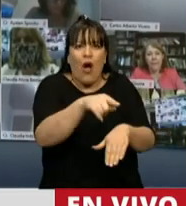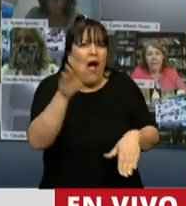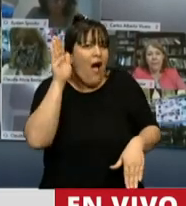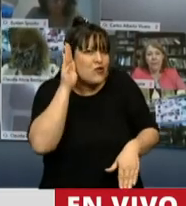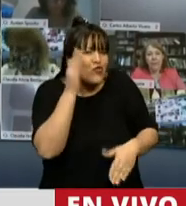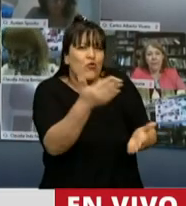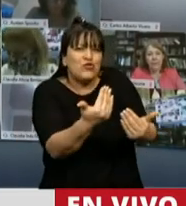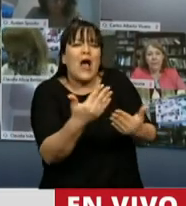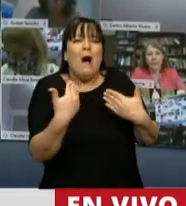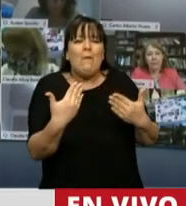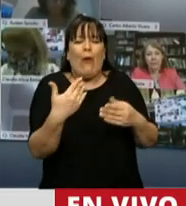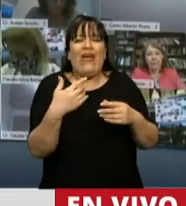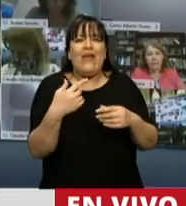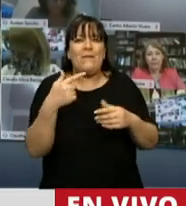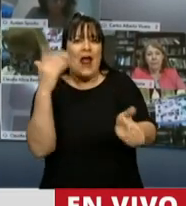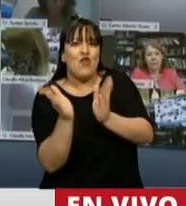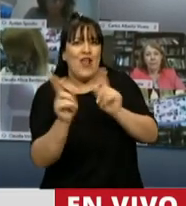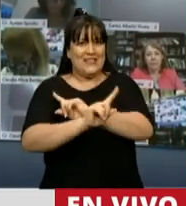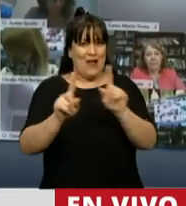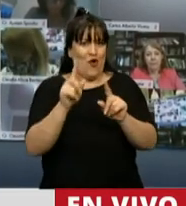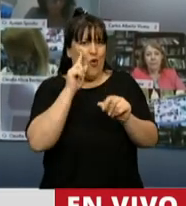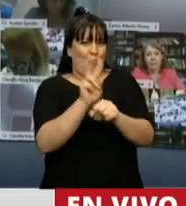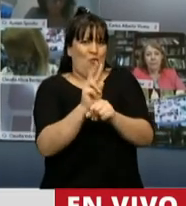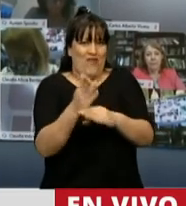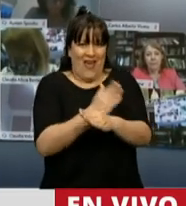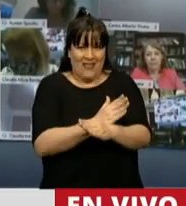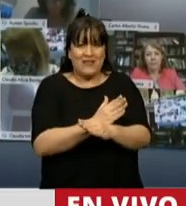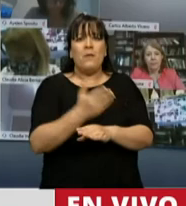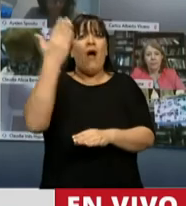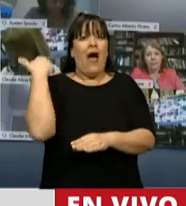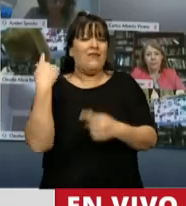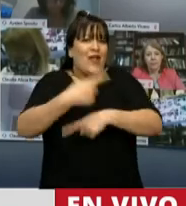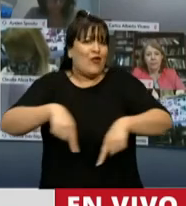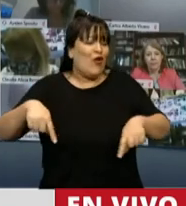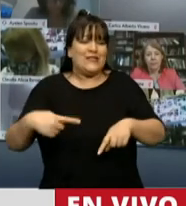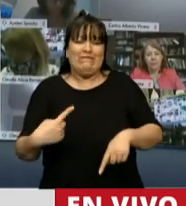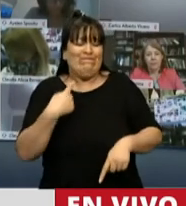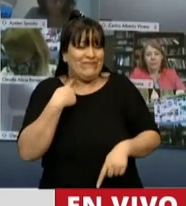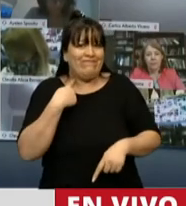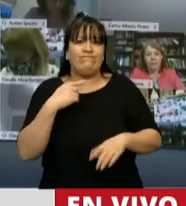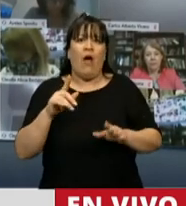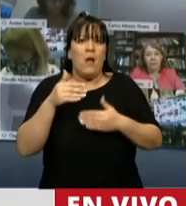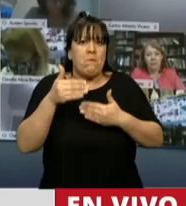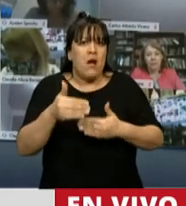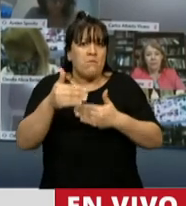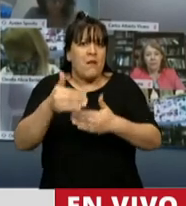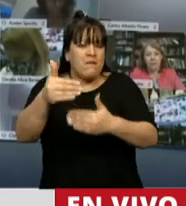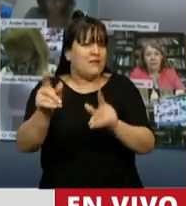a prevenir las violencias. Porque ante todo lo que no pudimos evitar, no podemos posponer